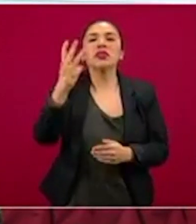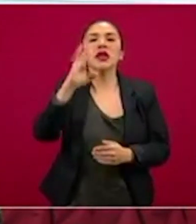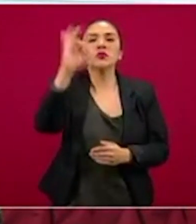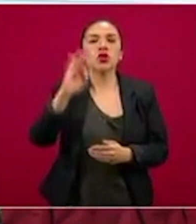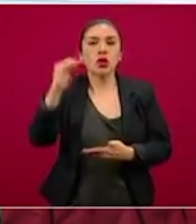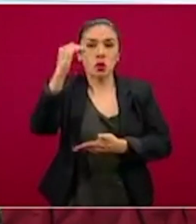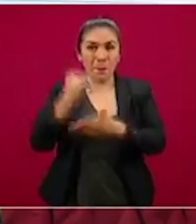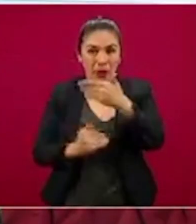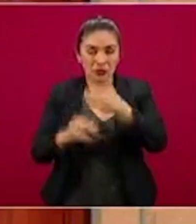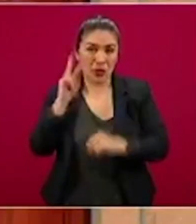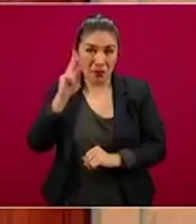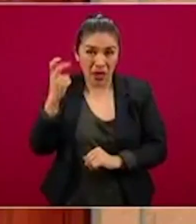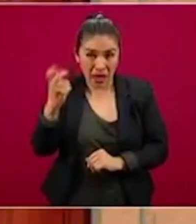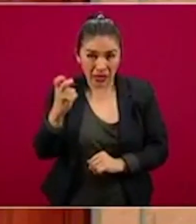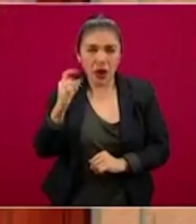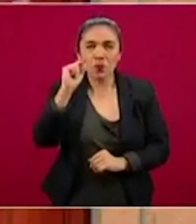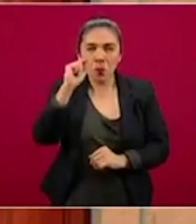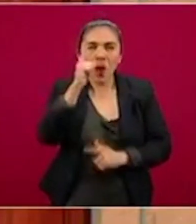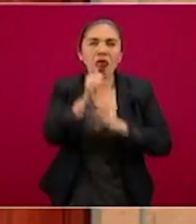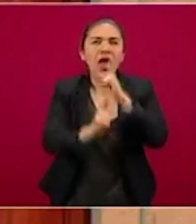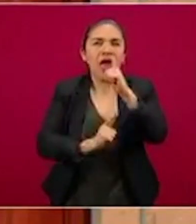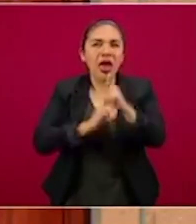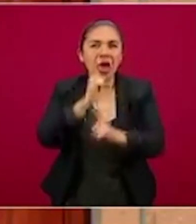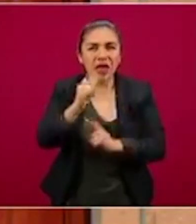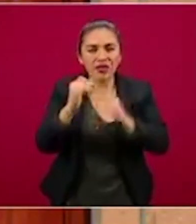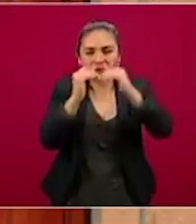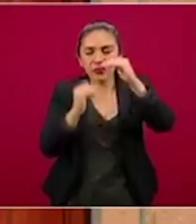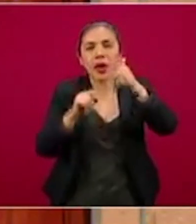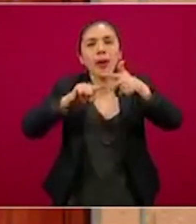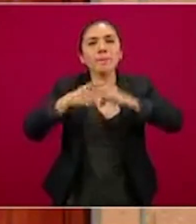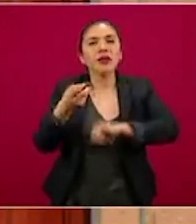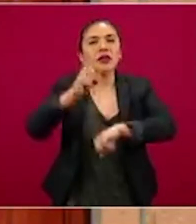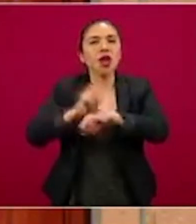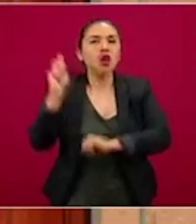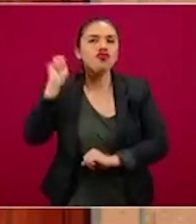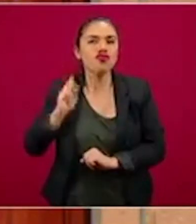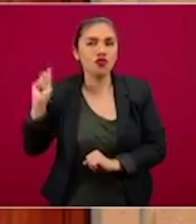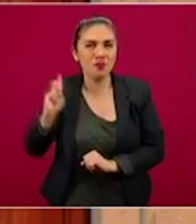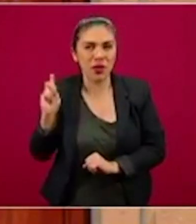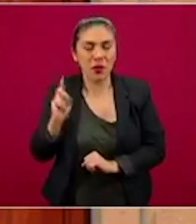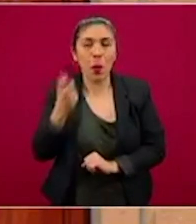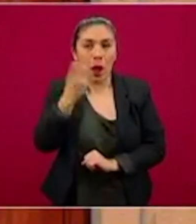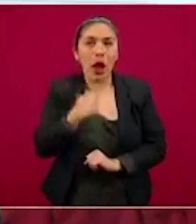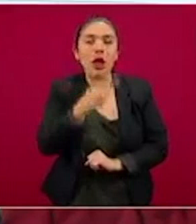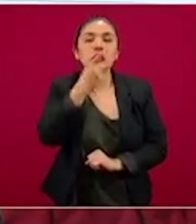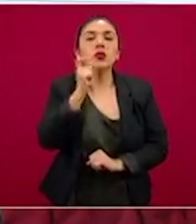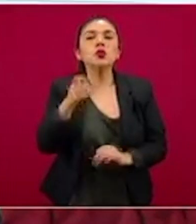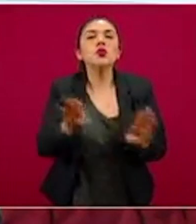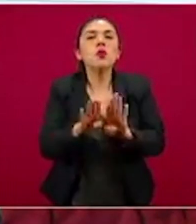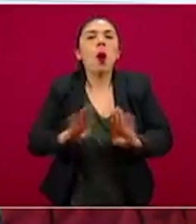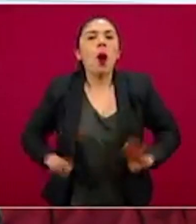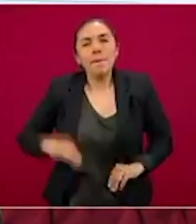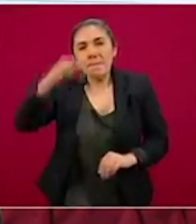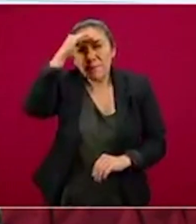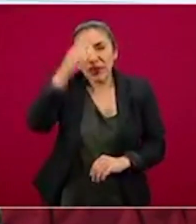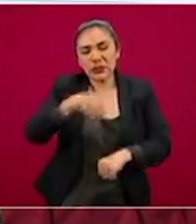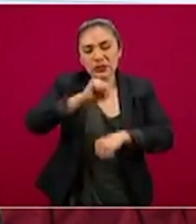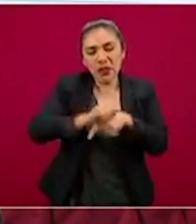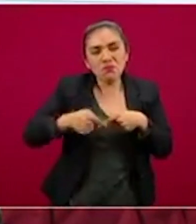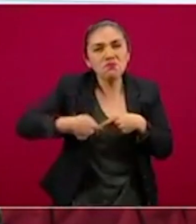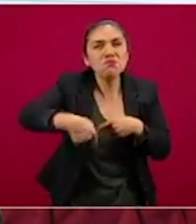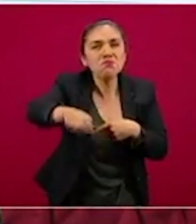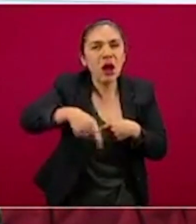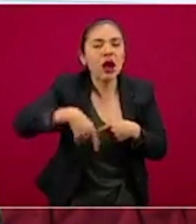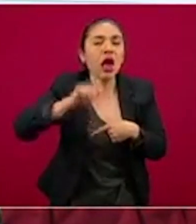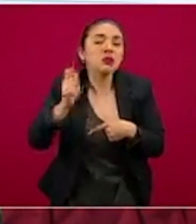aunque este descenso ha disminuido desde que abrimos el día domingo y ya comentábamos que más bien la expectativa para la semana es que el